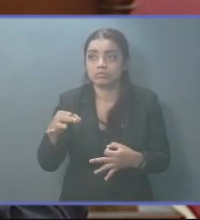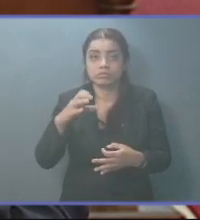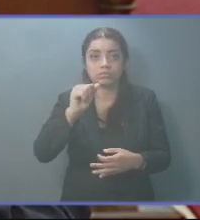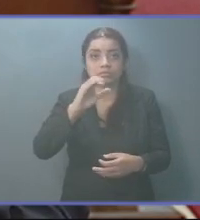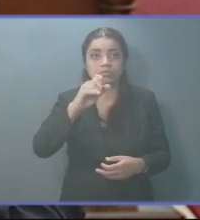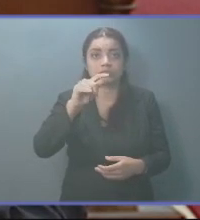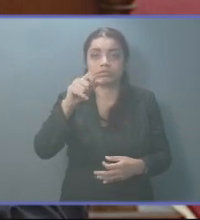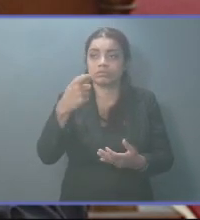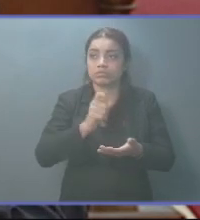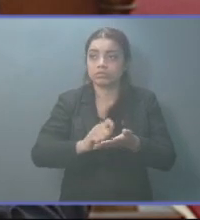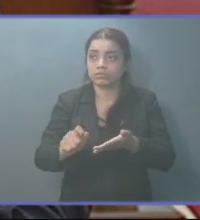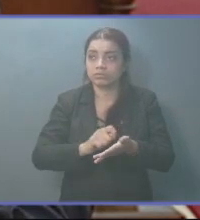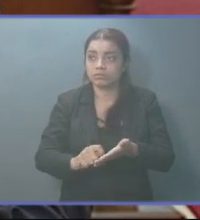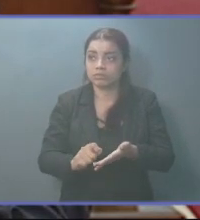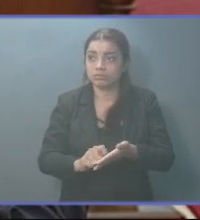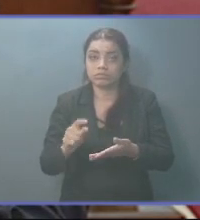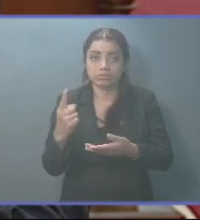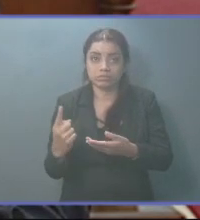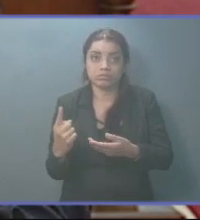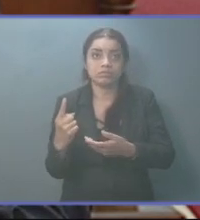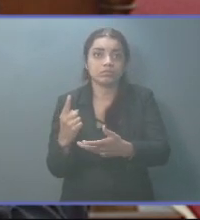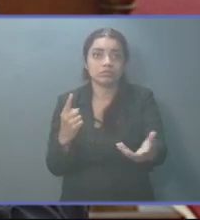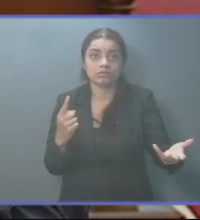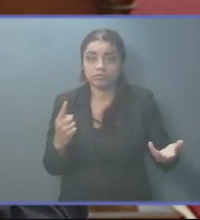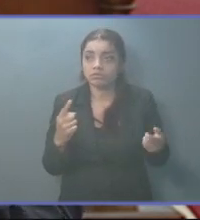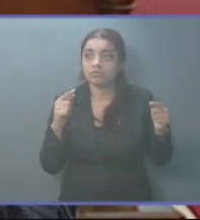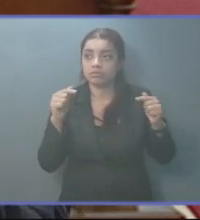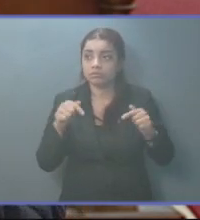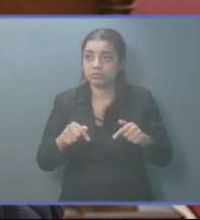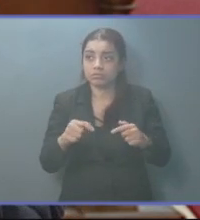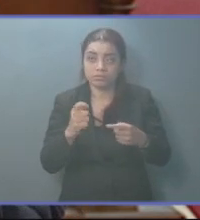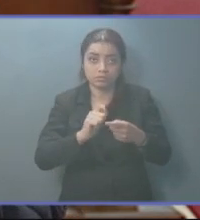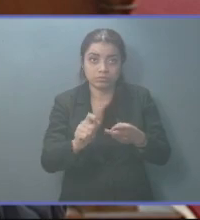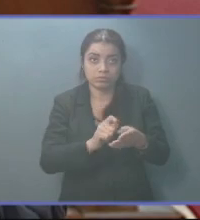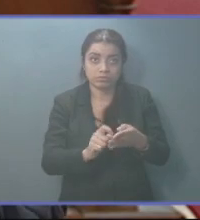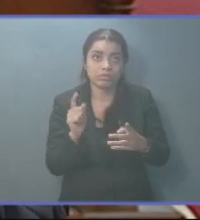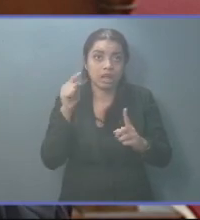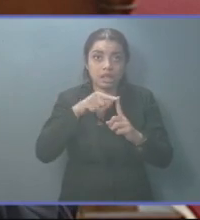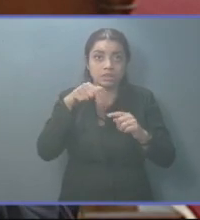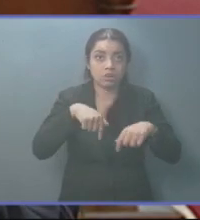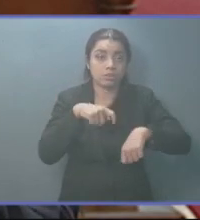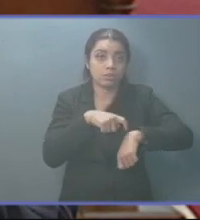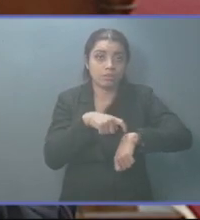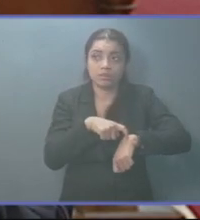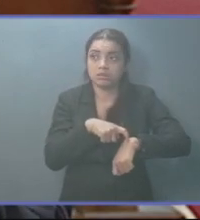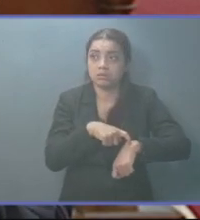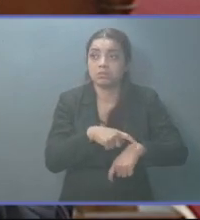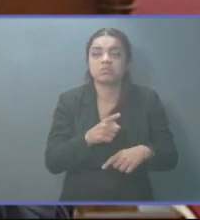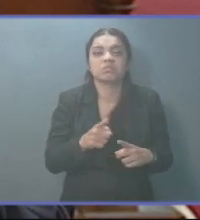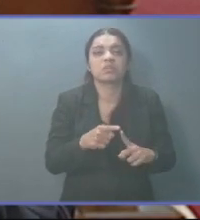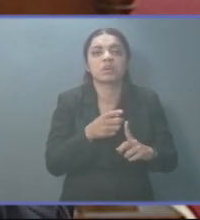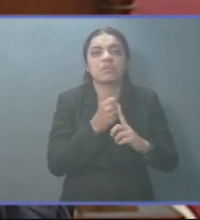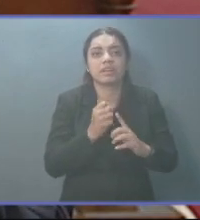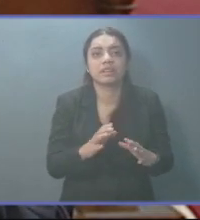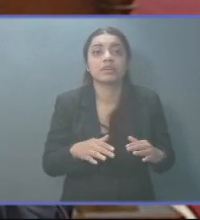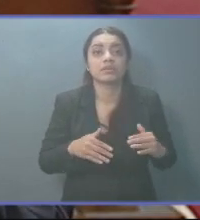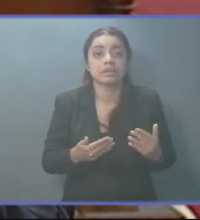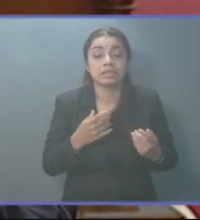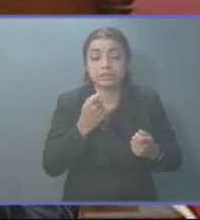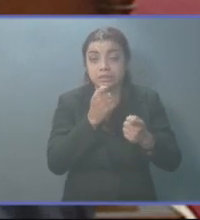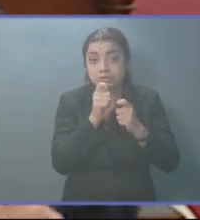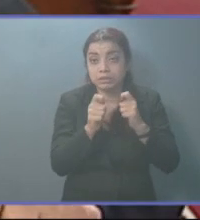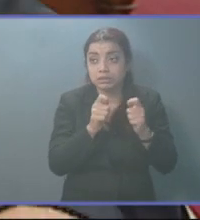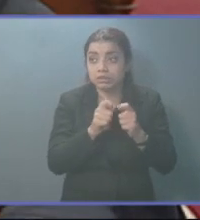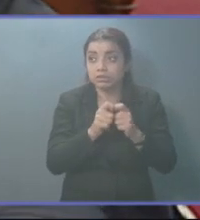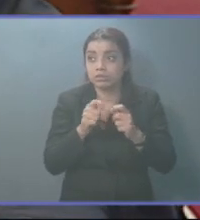de toda la interpelación y la audiencia que se ha suscitado hasta este momento, con el objetivo específico